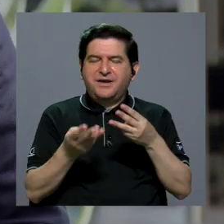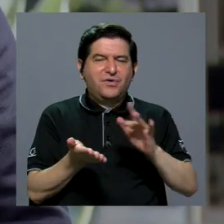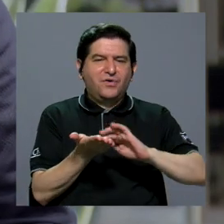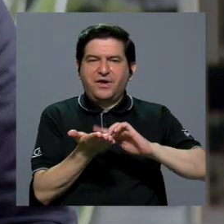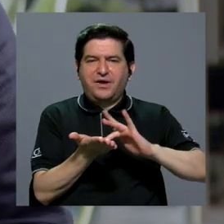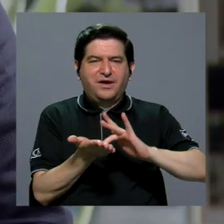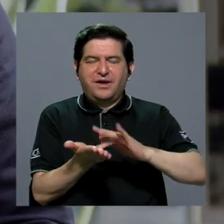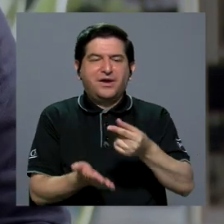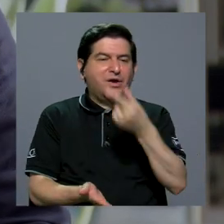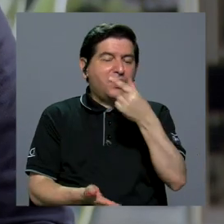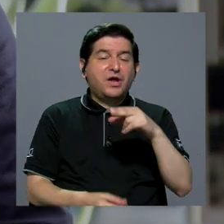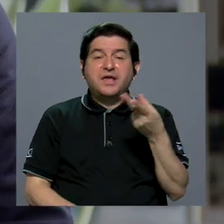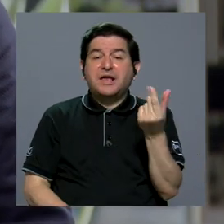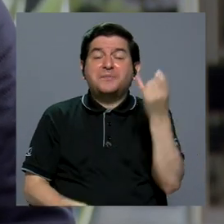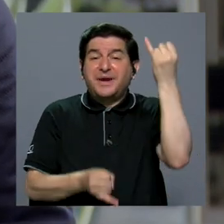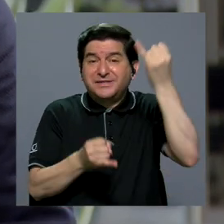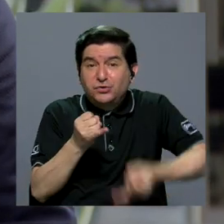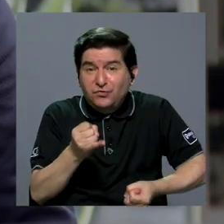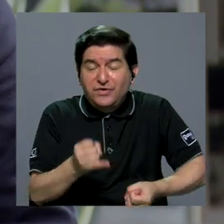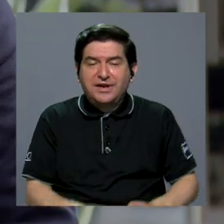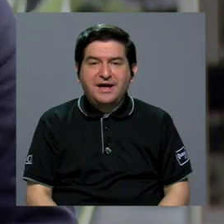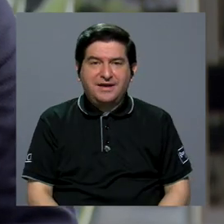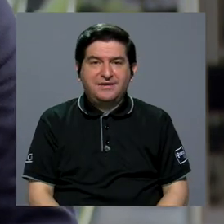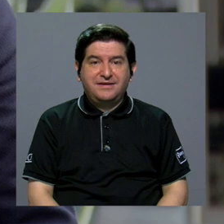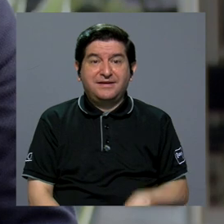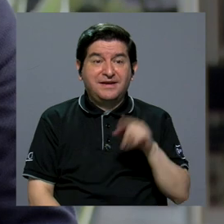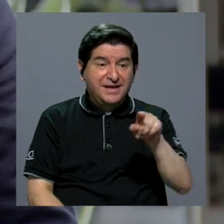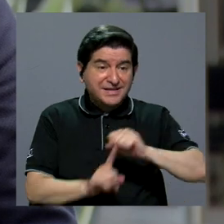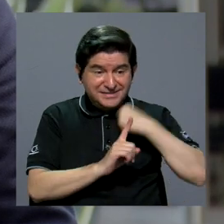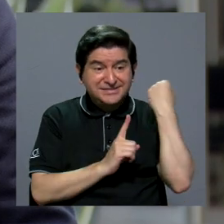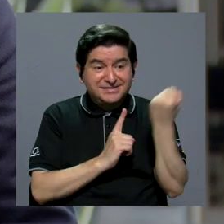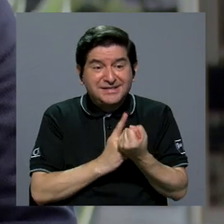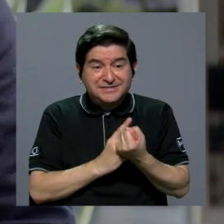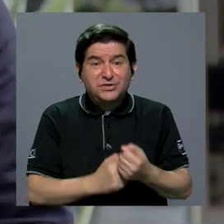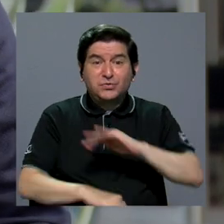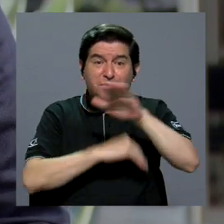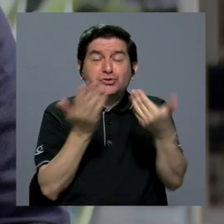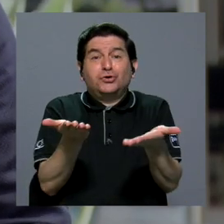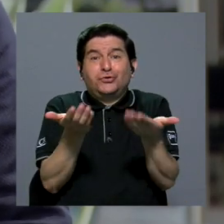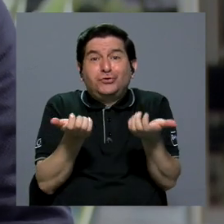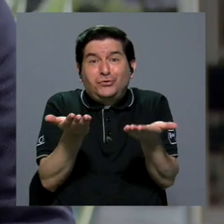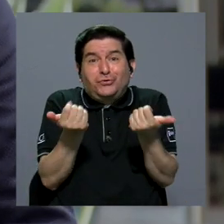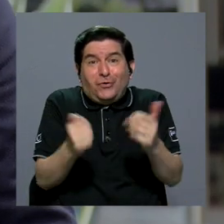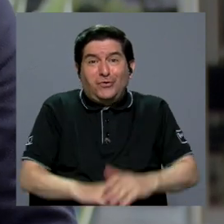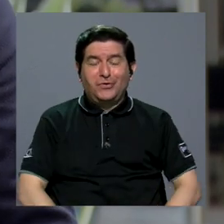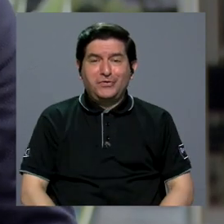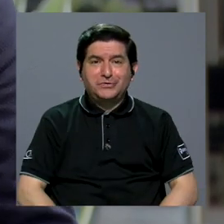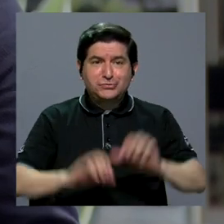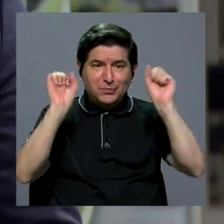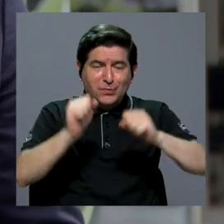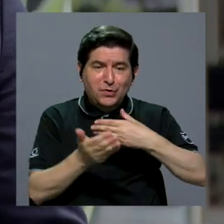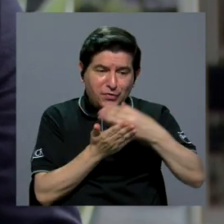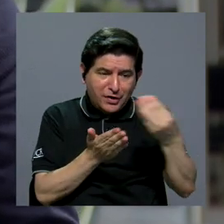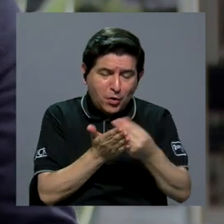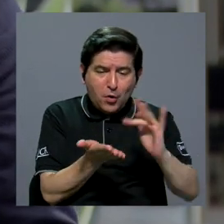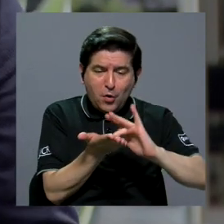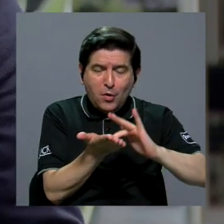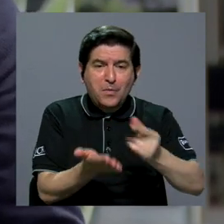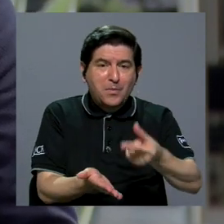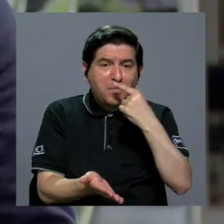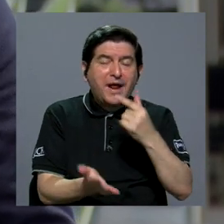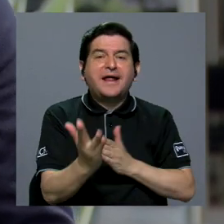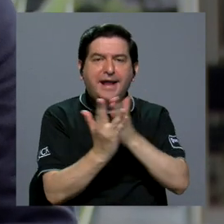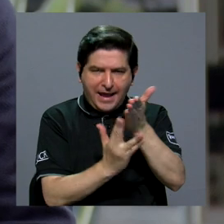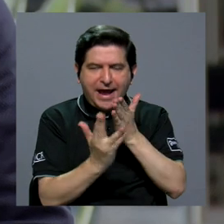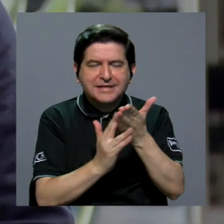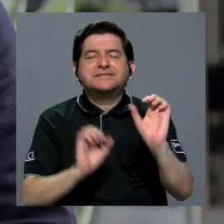de medicamentos, y sobre el precio final, que al final es lo que todos andamos buscando, que poder adquirir el medicamento, tener acceso a